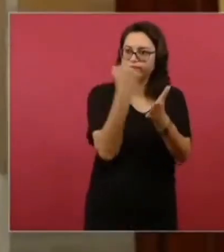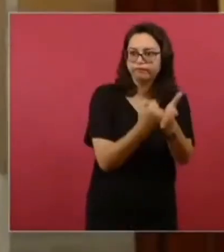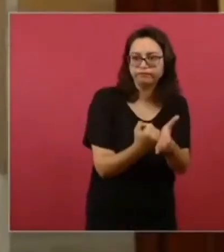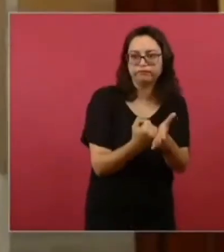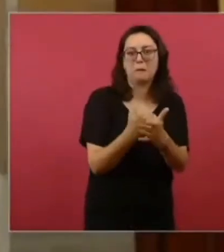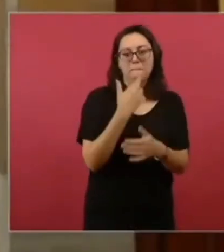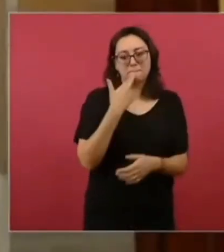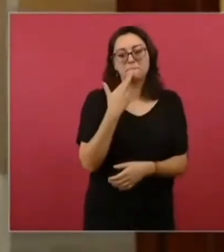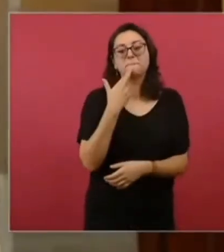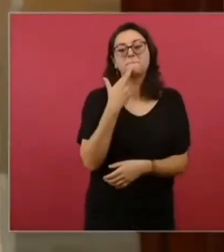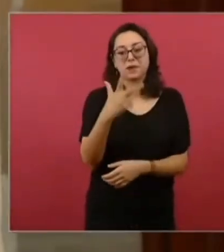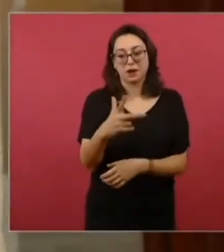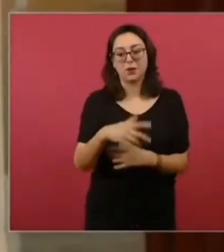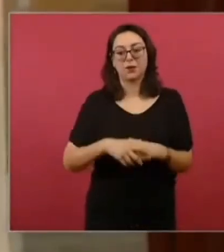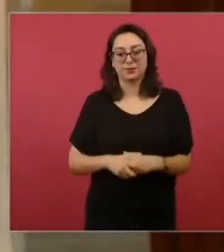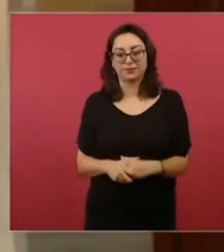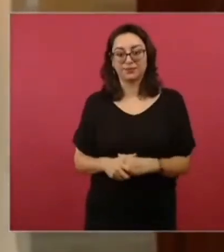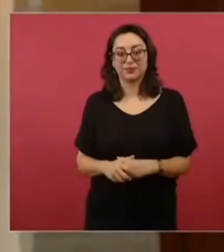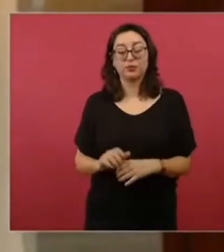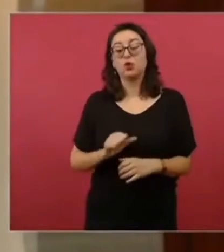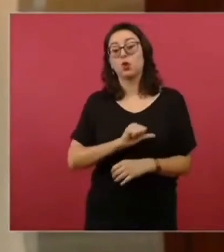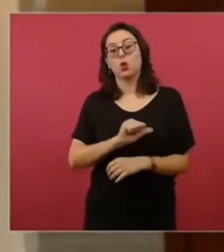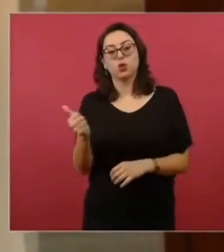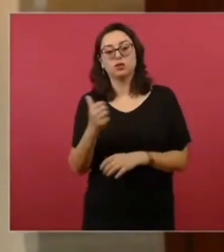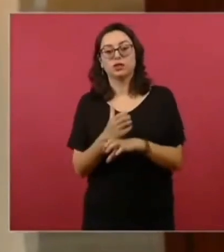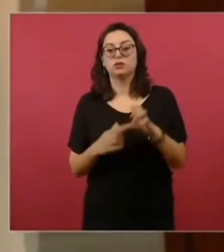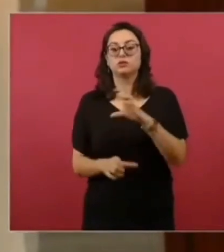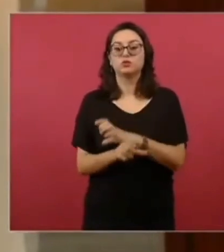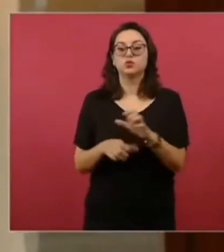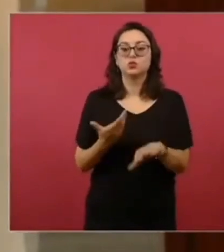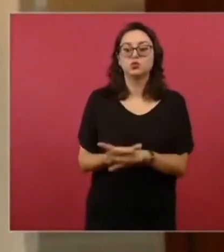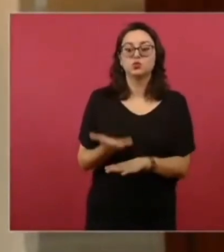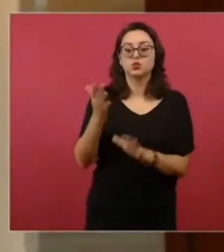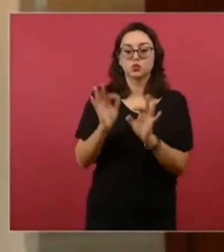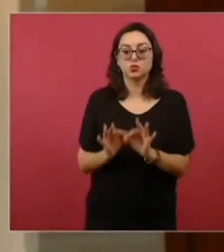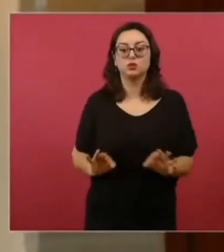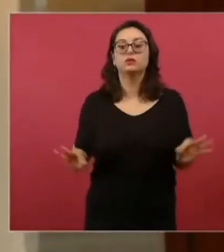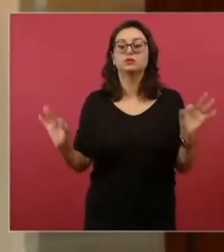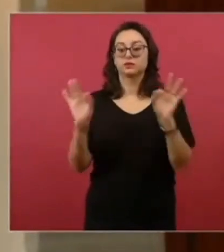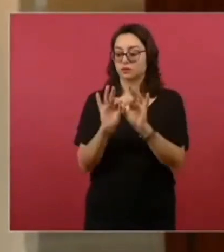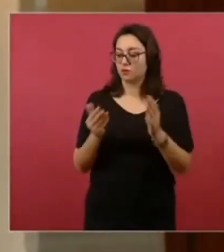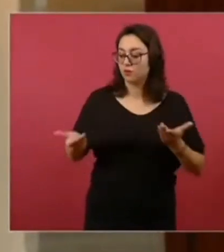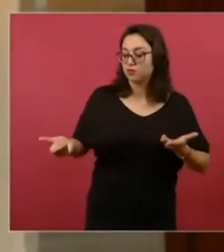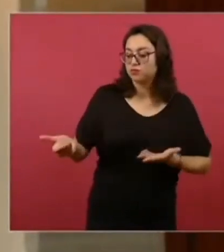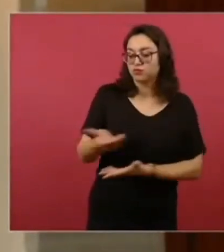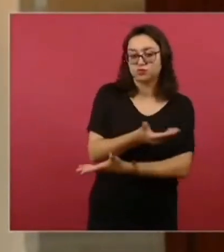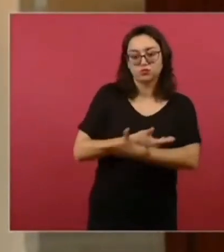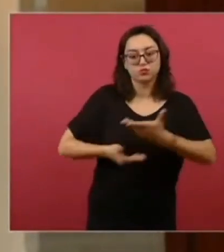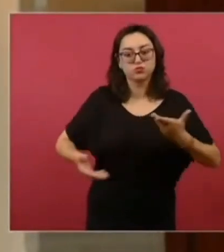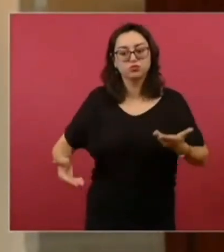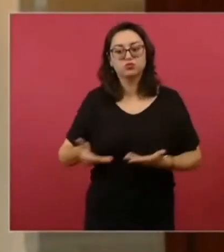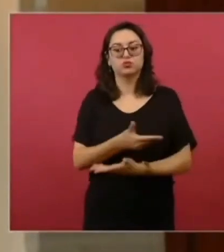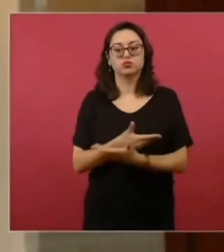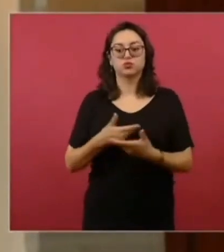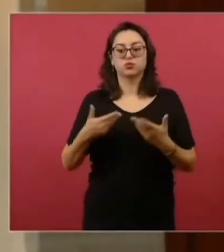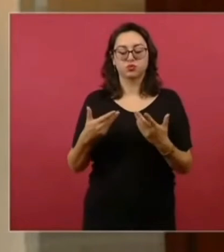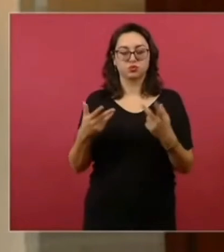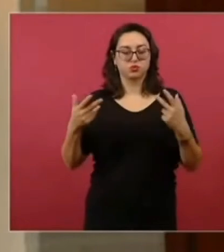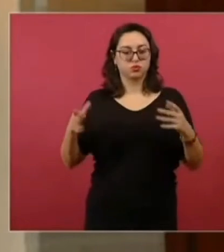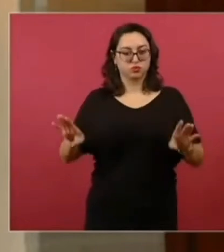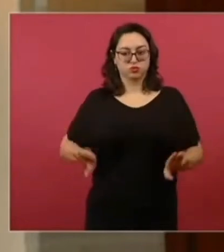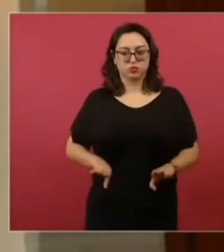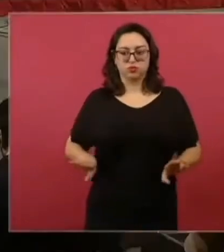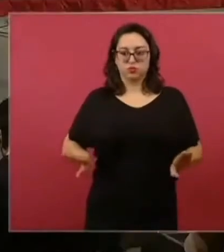bien importante, y lo ven que lo estamos haciendo, es que cuando tenemos fuerza a través de la cooperación, nuestros valores como sociedad también son